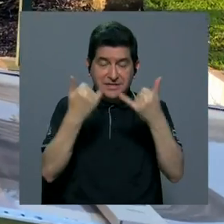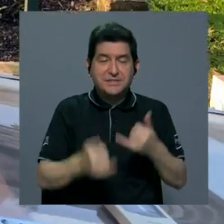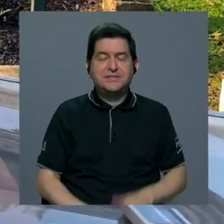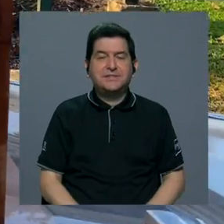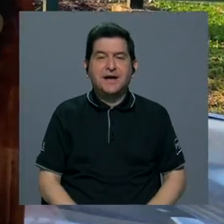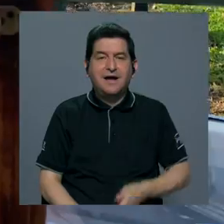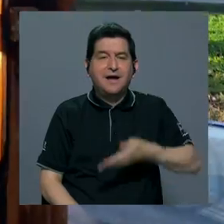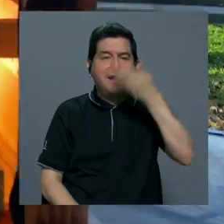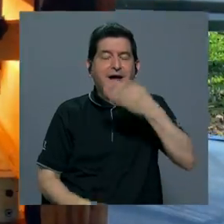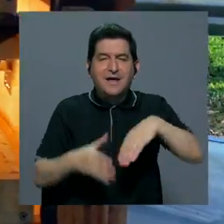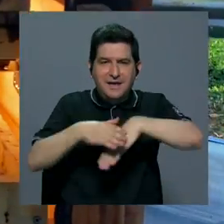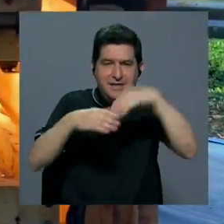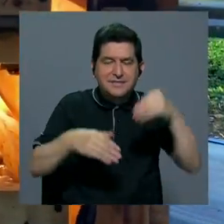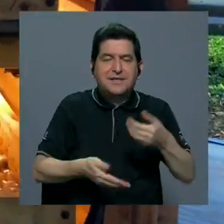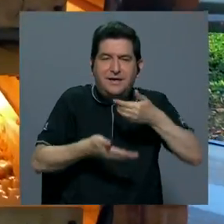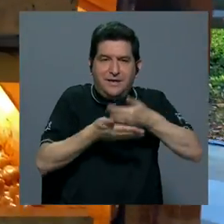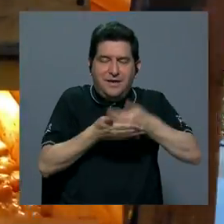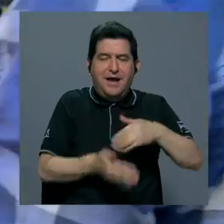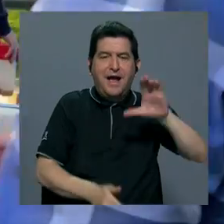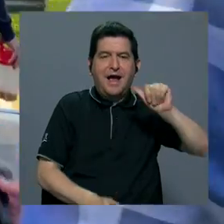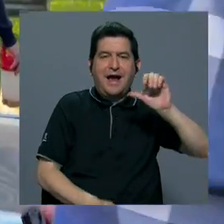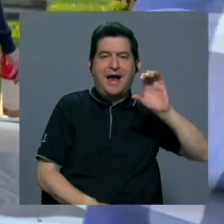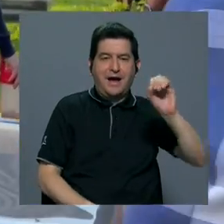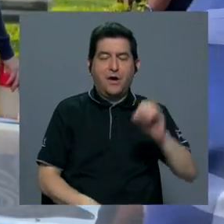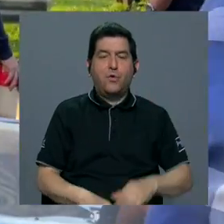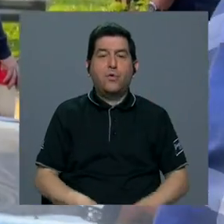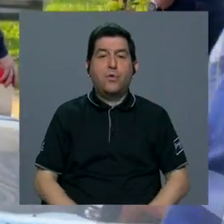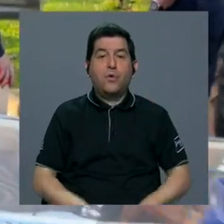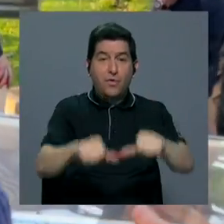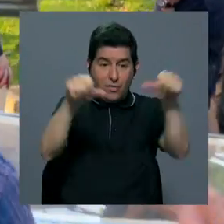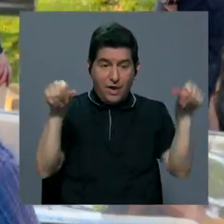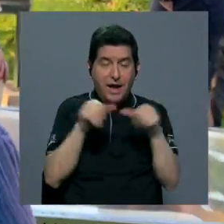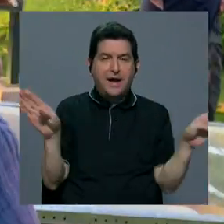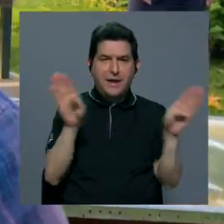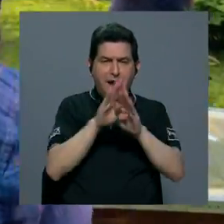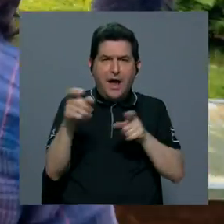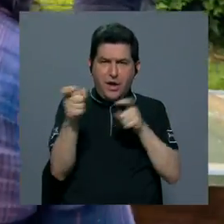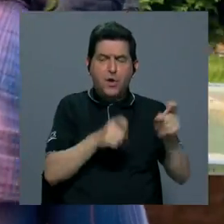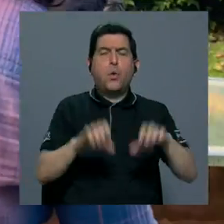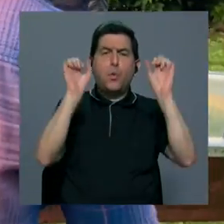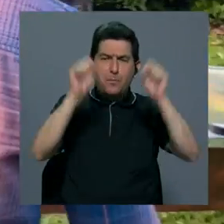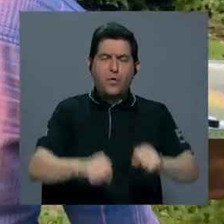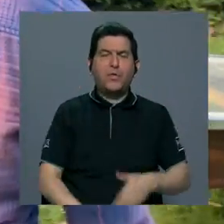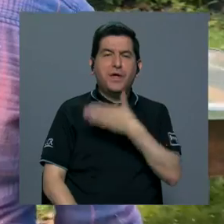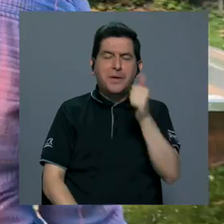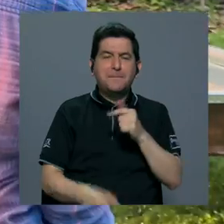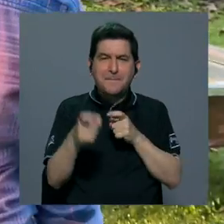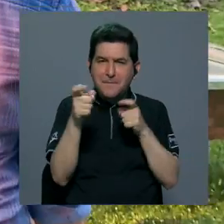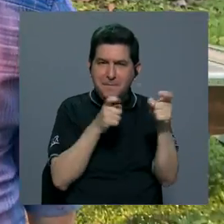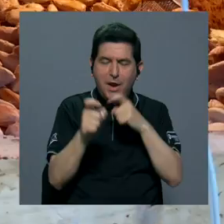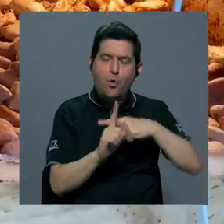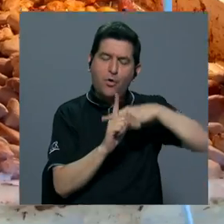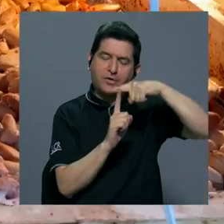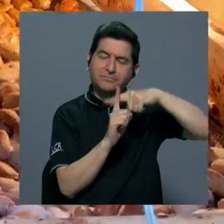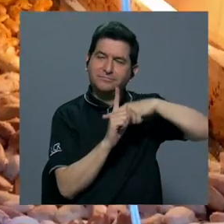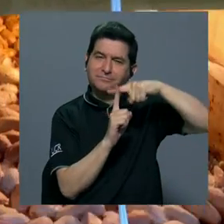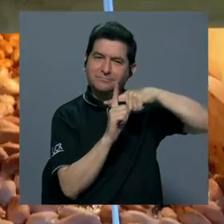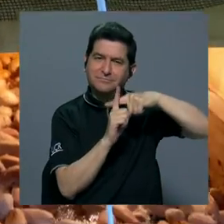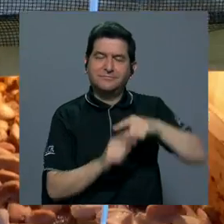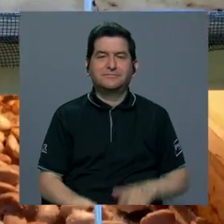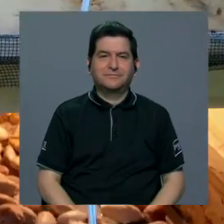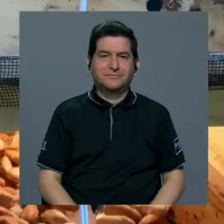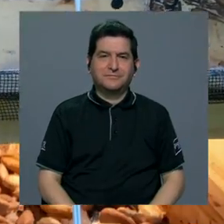el aire ya extrayendo la humedad del cacao. Al ser un ambiente cerrado y controlado, permite que se tenga mayor control de las